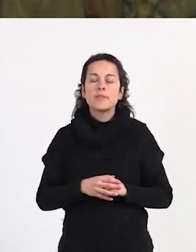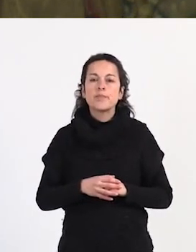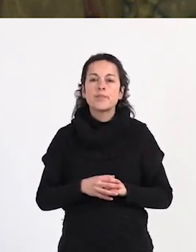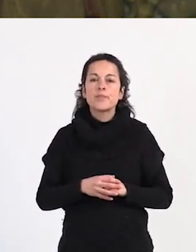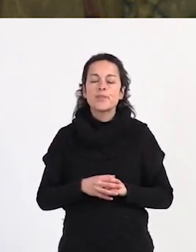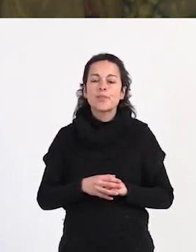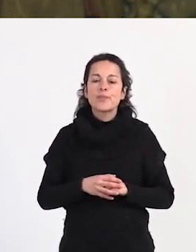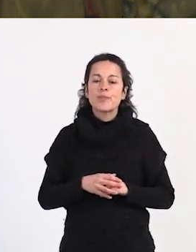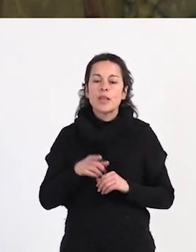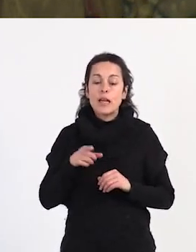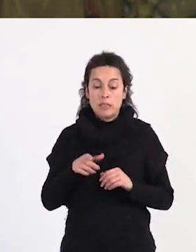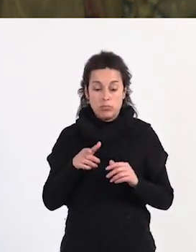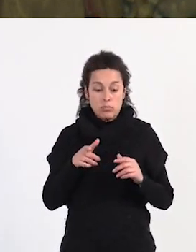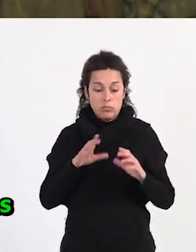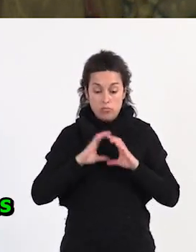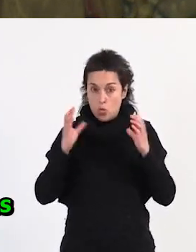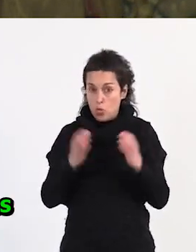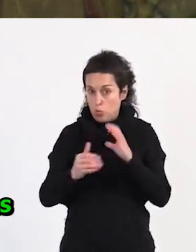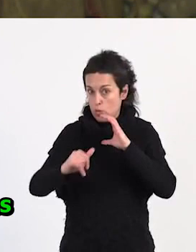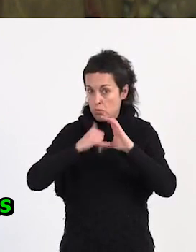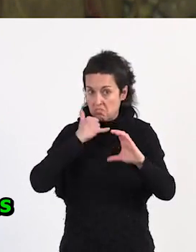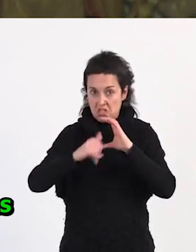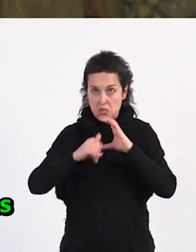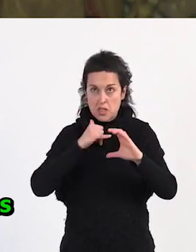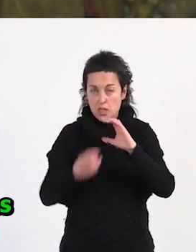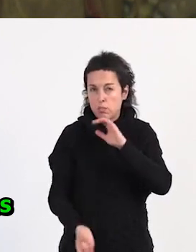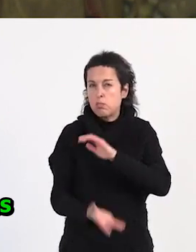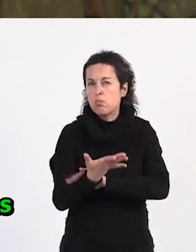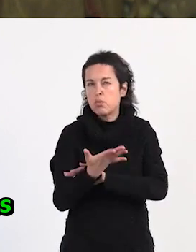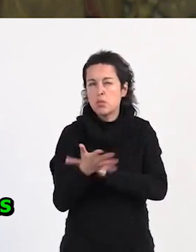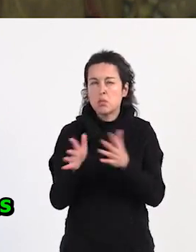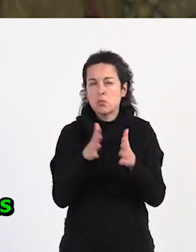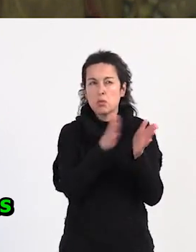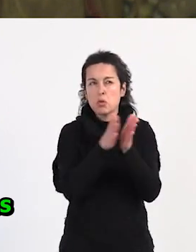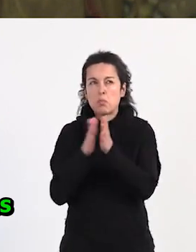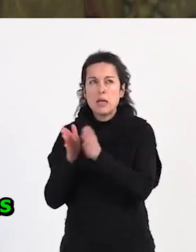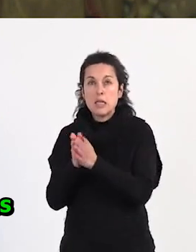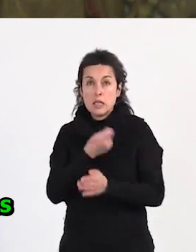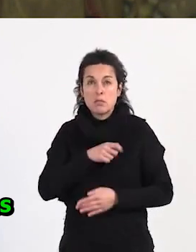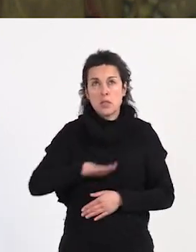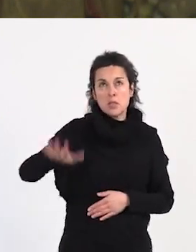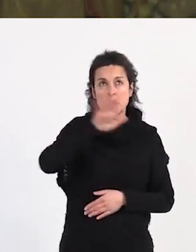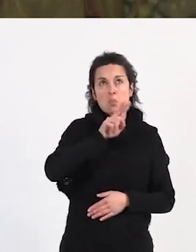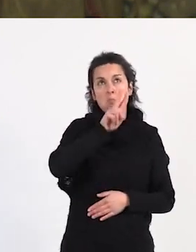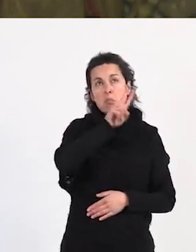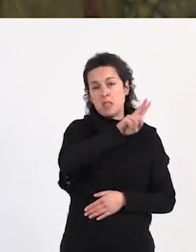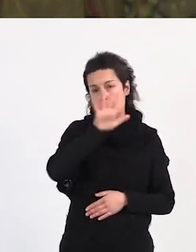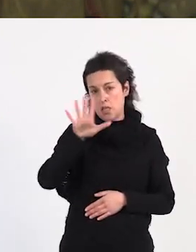En esto se ha formado un grupo de WhatsApp de aproximadamente unas 25 compañeras de diferentes partes del Estado español